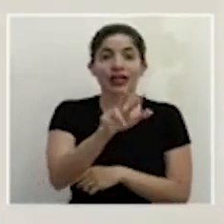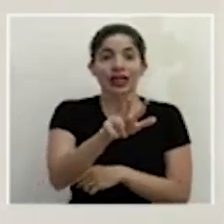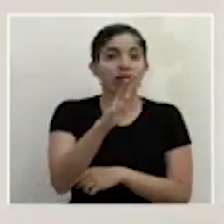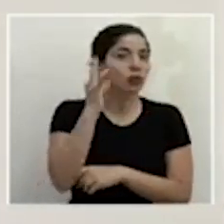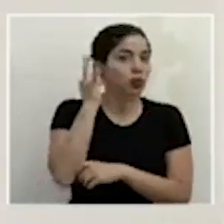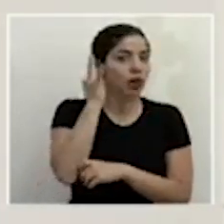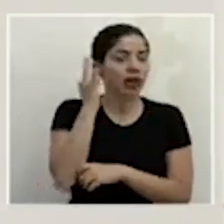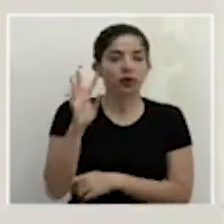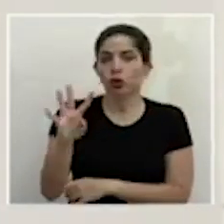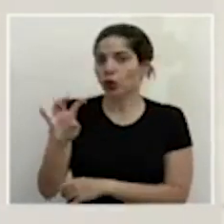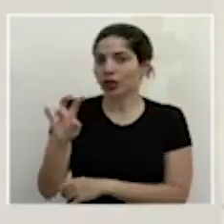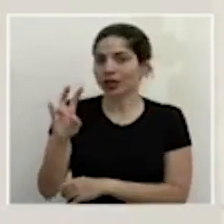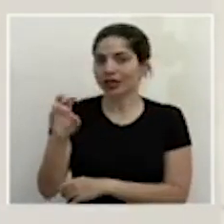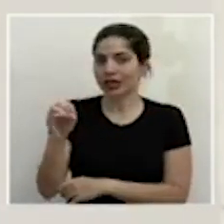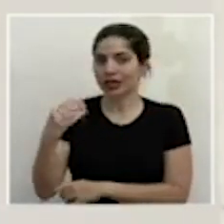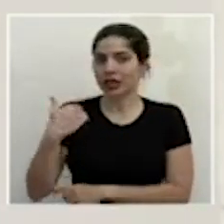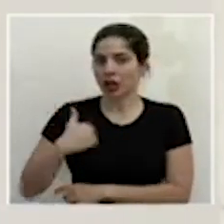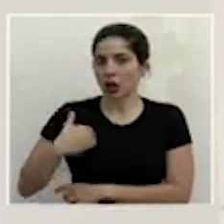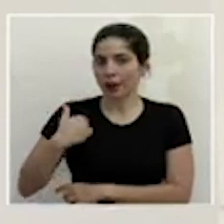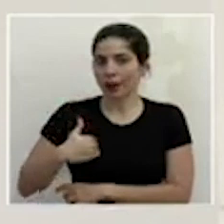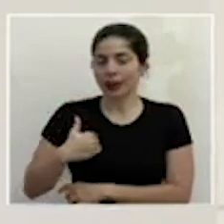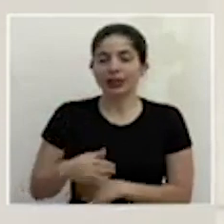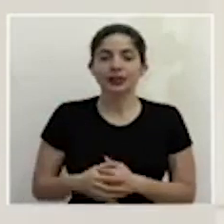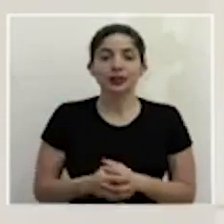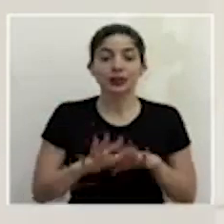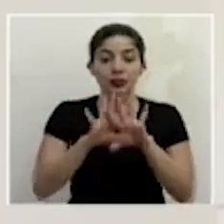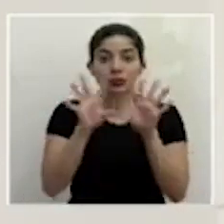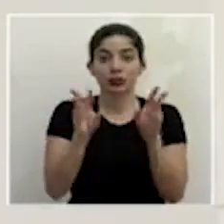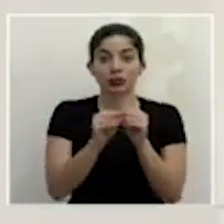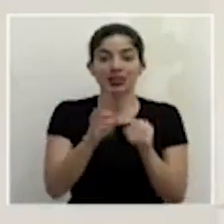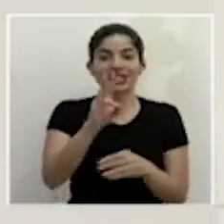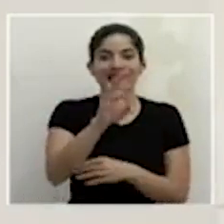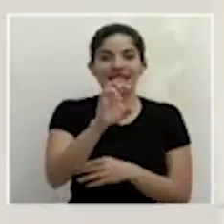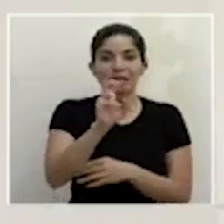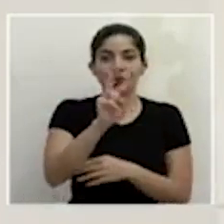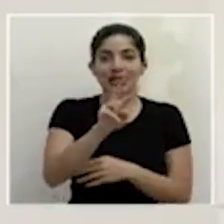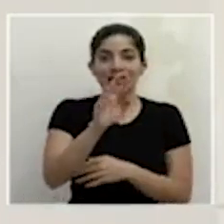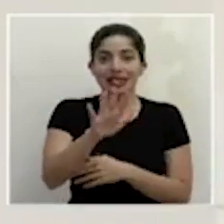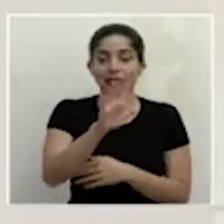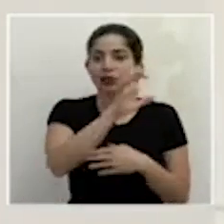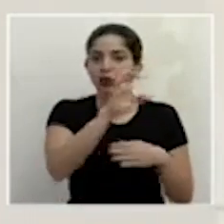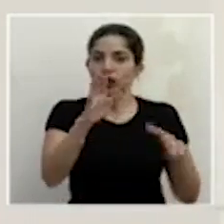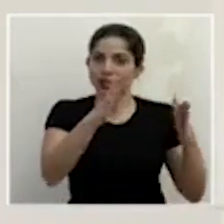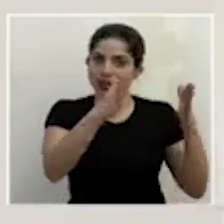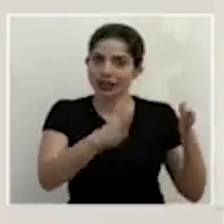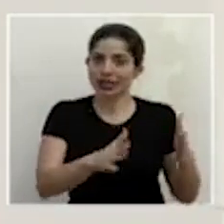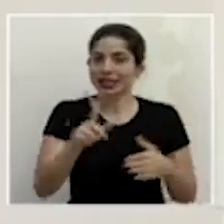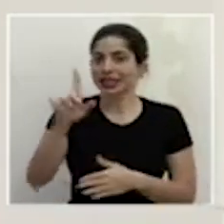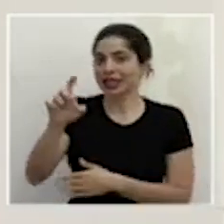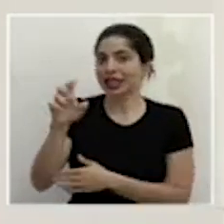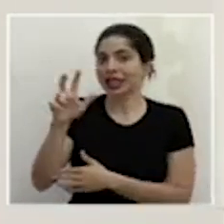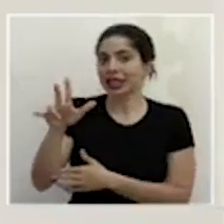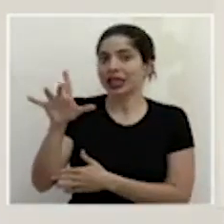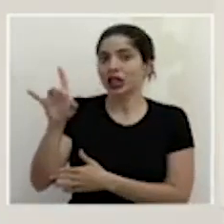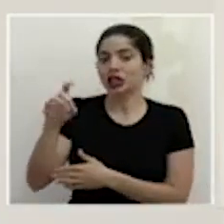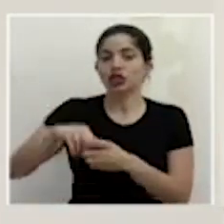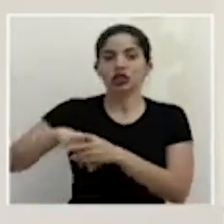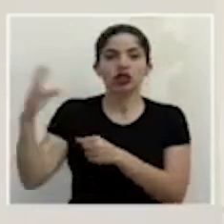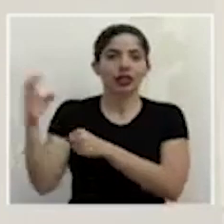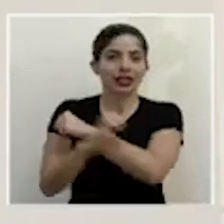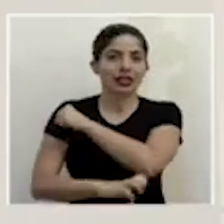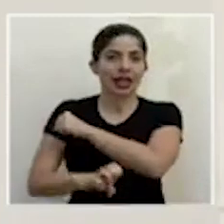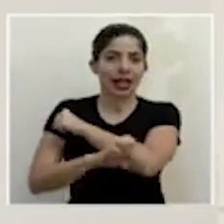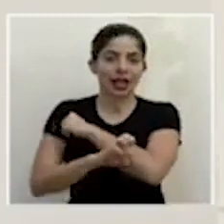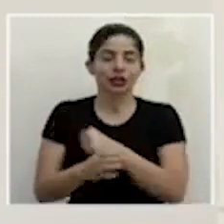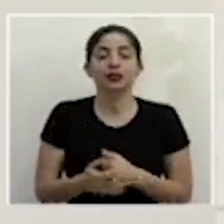mujeres y 470 hombres, de los cuales 725 son costarricenses y 138 son extranjeros.